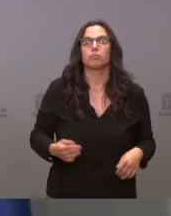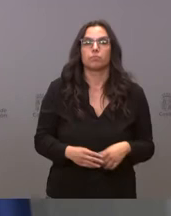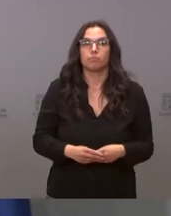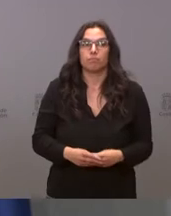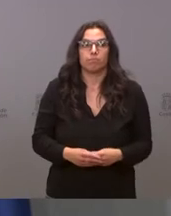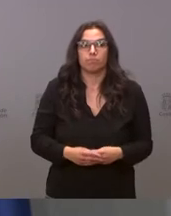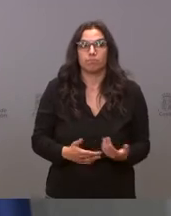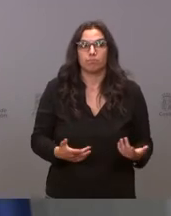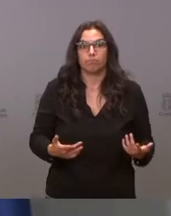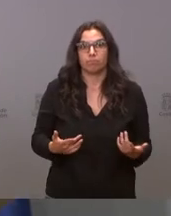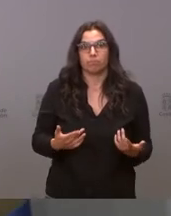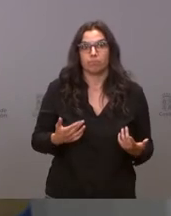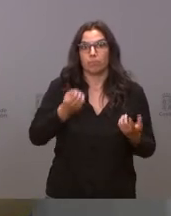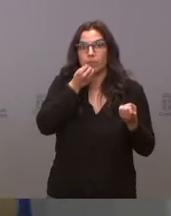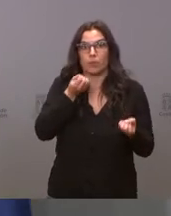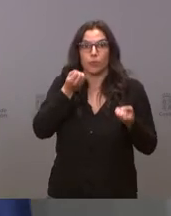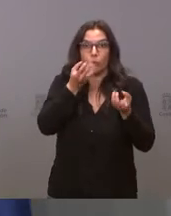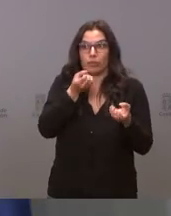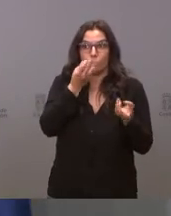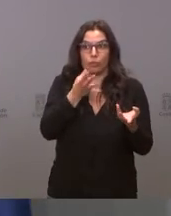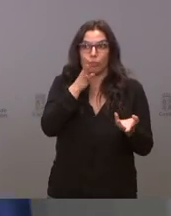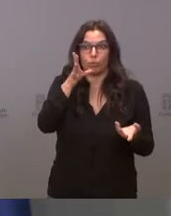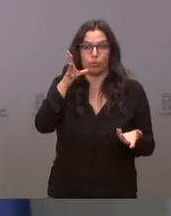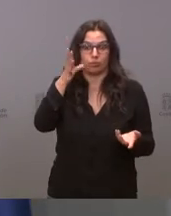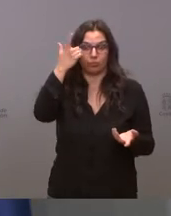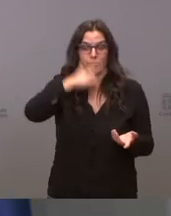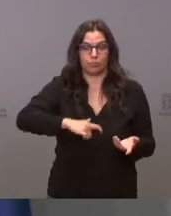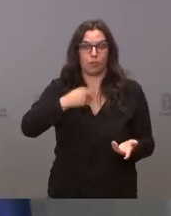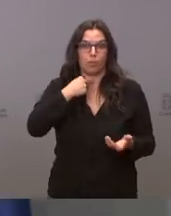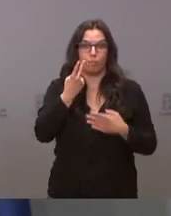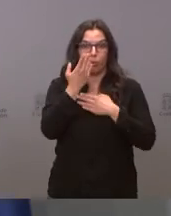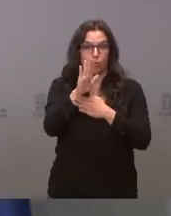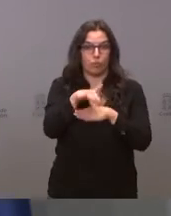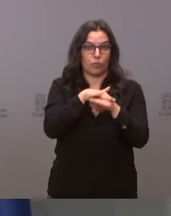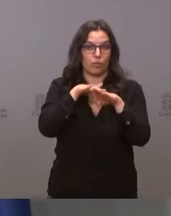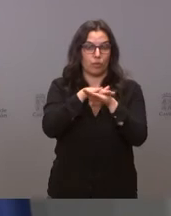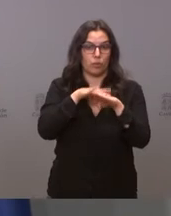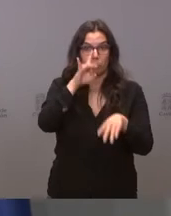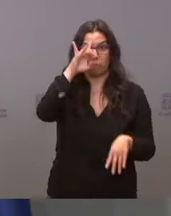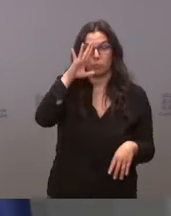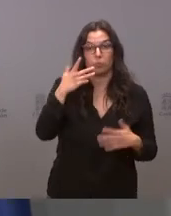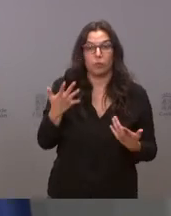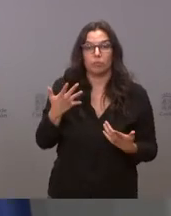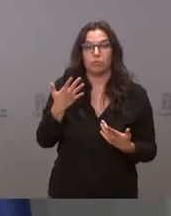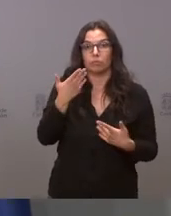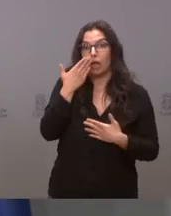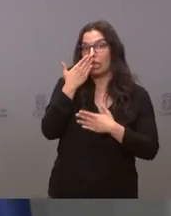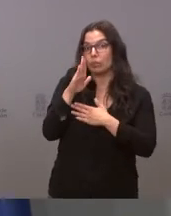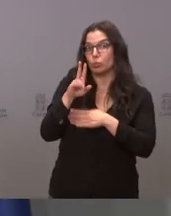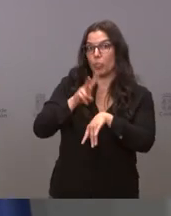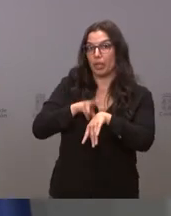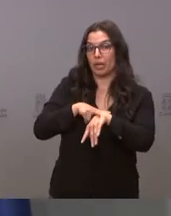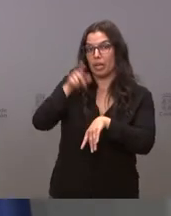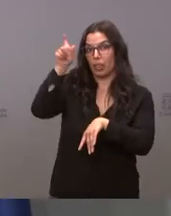sino relatarlo hoy como portavoz del gobierno la actitud del delegado del gobierno